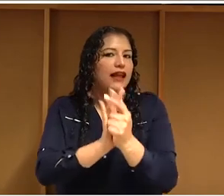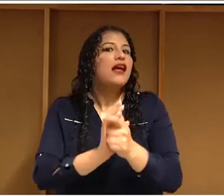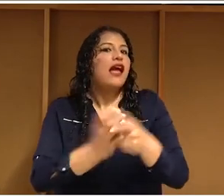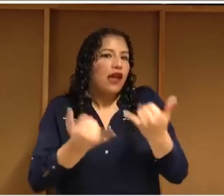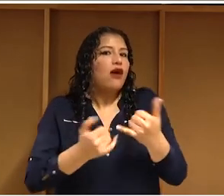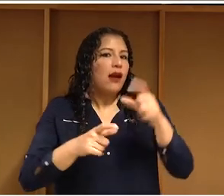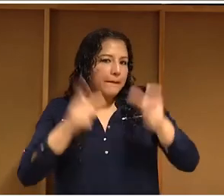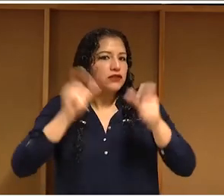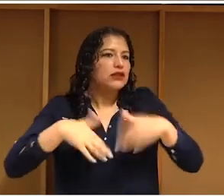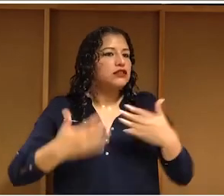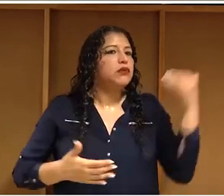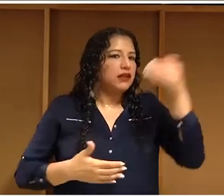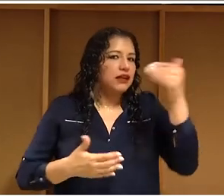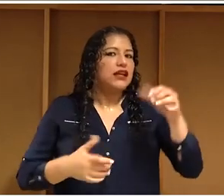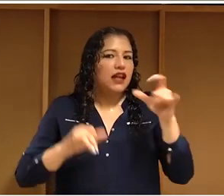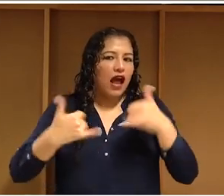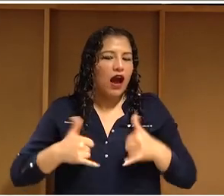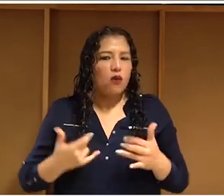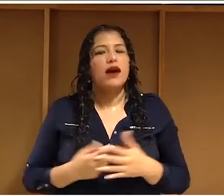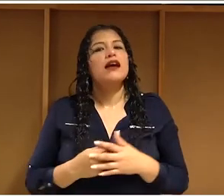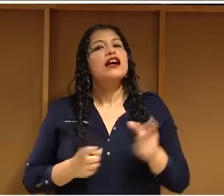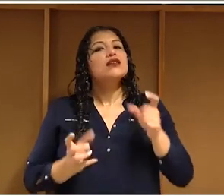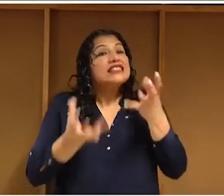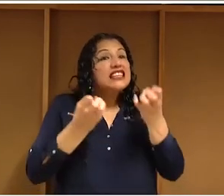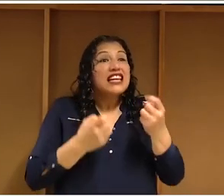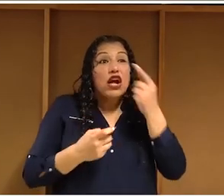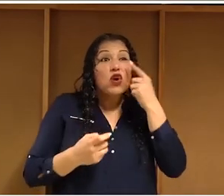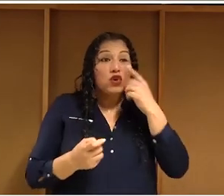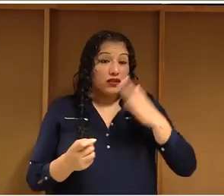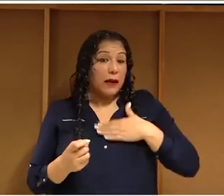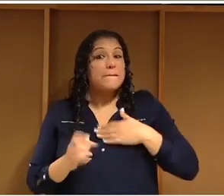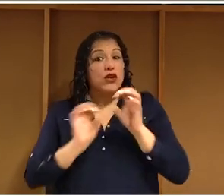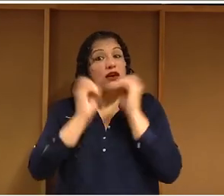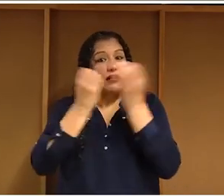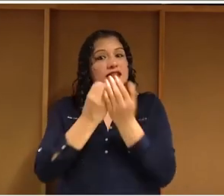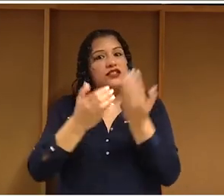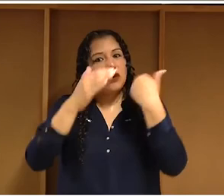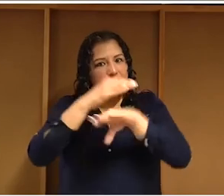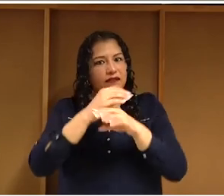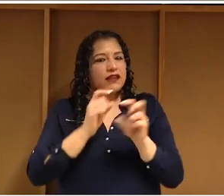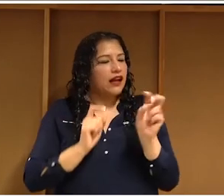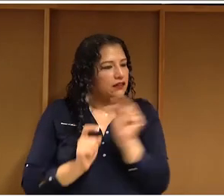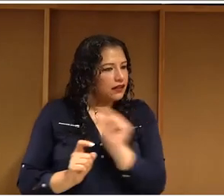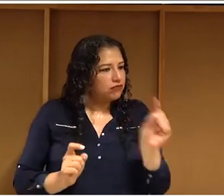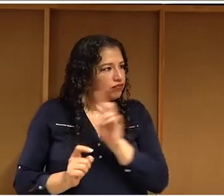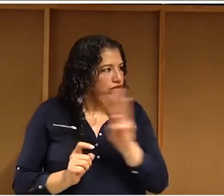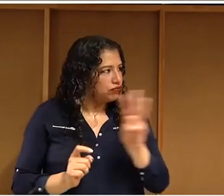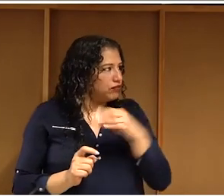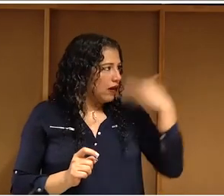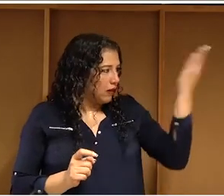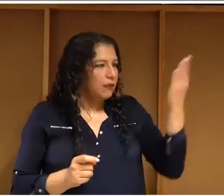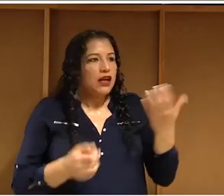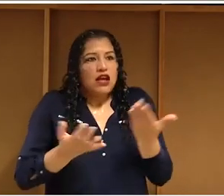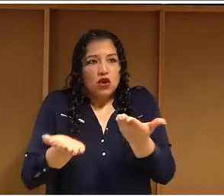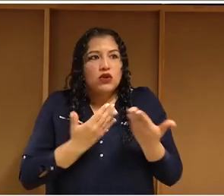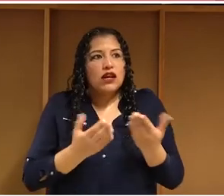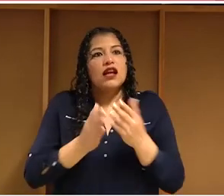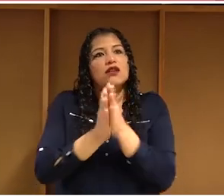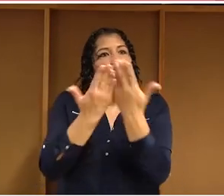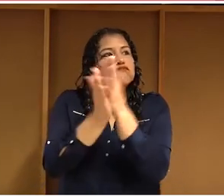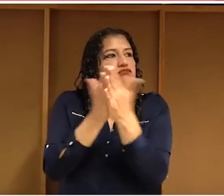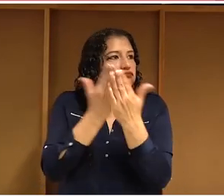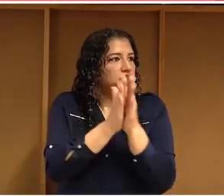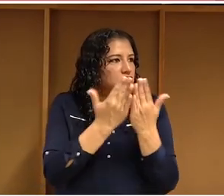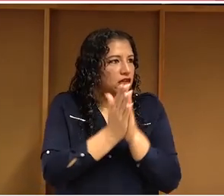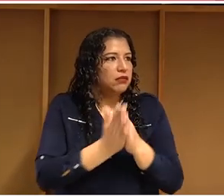más de los 10 derechos digitales los invito a que visiten la página web liberderecho.org slash 10d he traído unos cuantos libritos de actividades que están por ahí